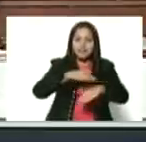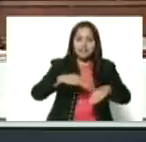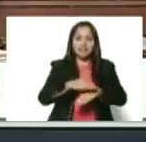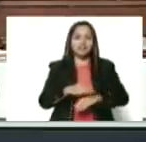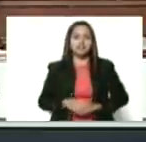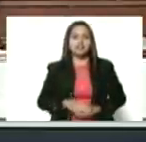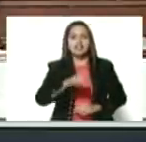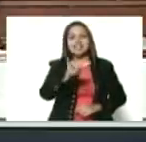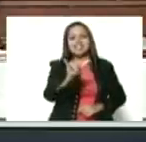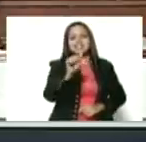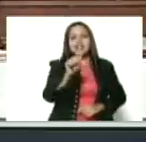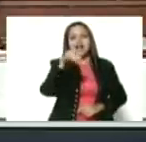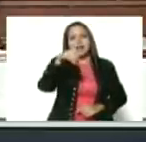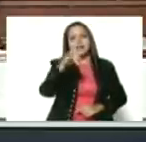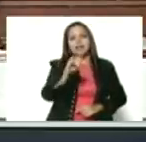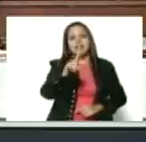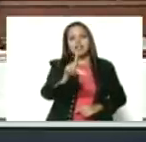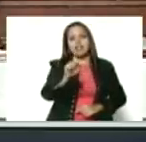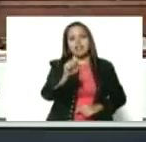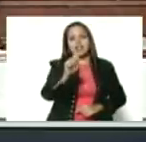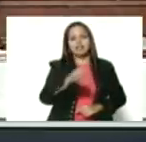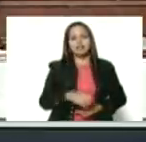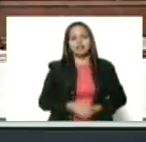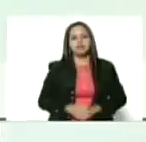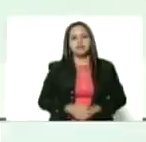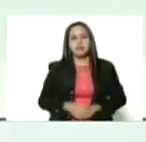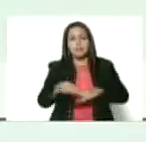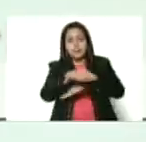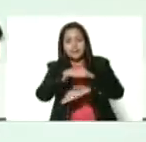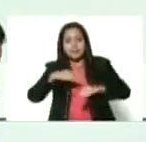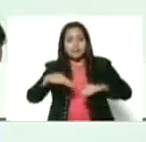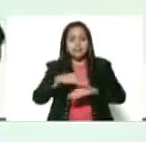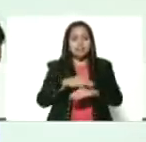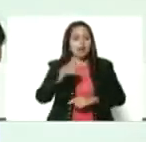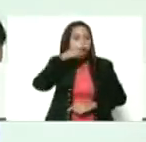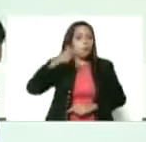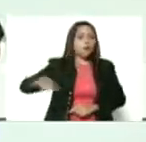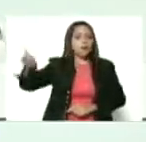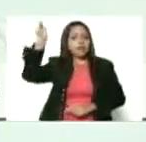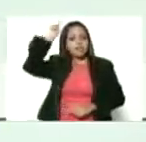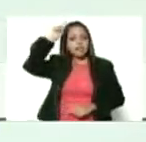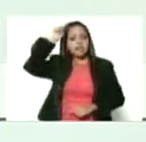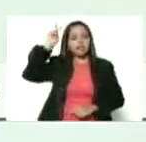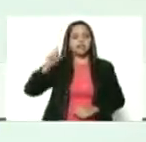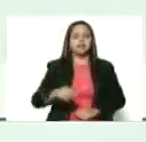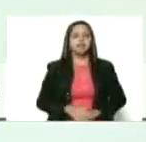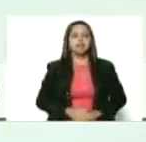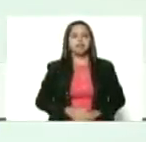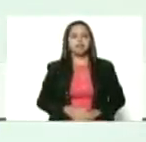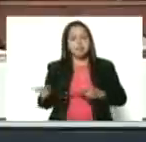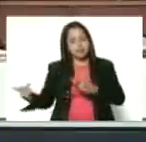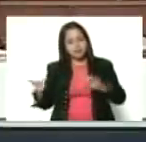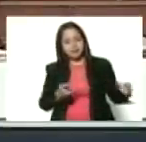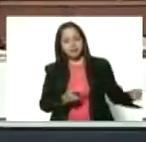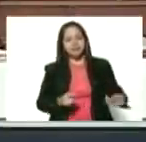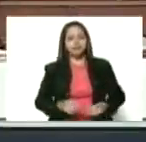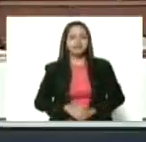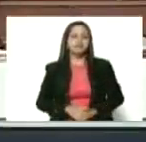Yamilet Mirabal, ministra del Poder Popular para los Pueblos Indígenas. Yamilet, bienvenida.